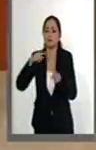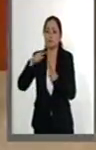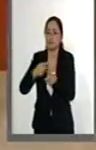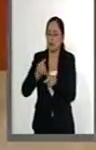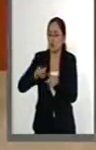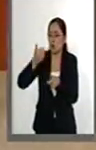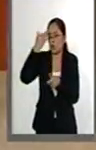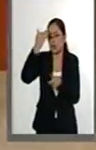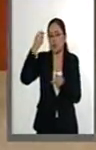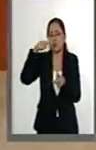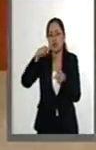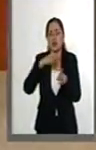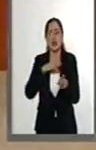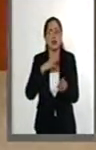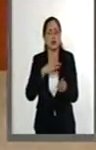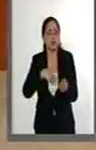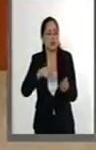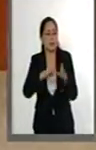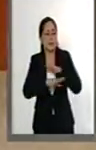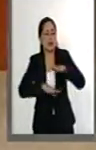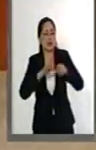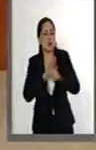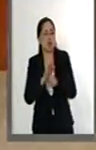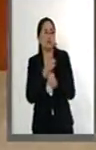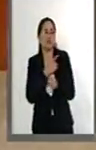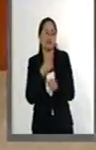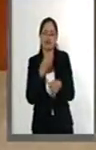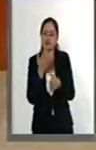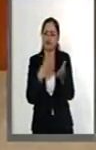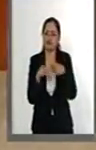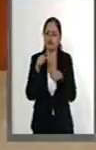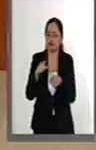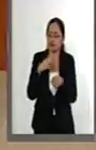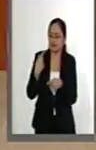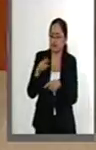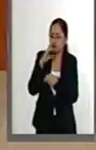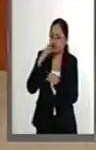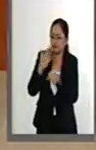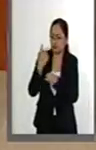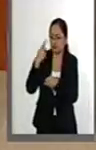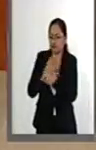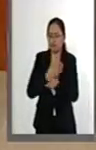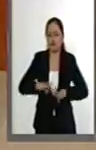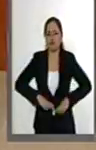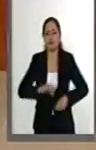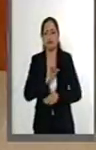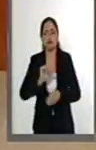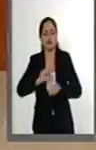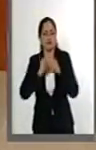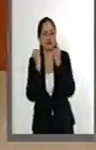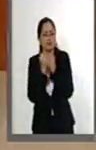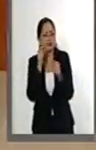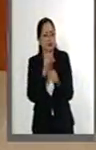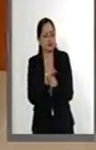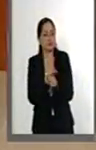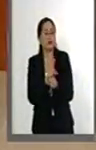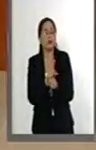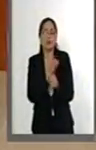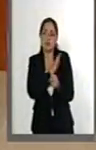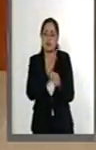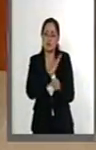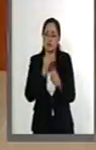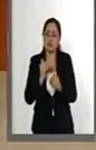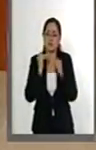tiempo, ya que es básico en desarrollar debidamente la función en beneficio de la sociedad para que se disponga de una